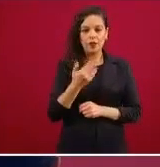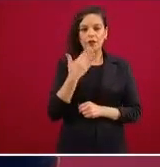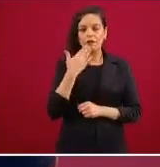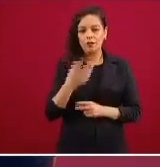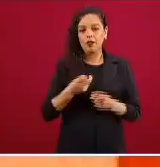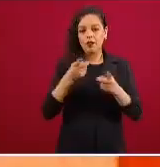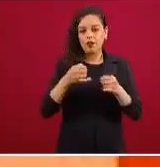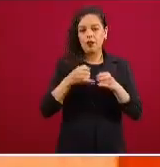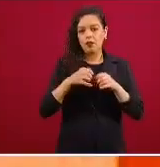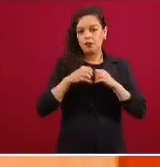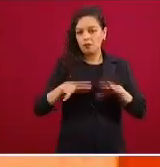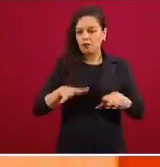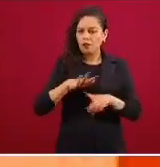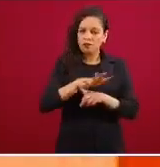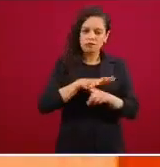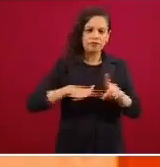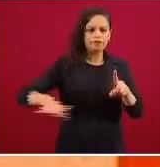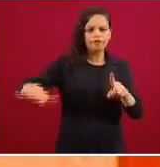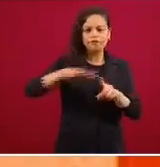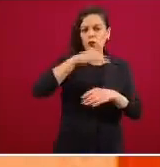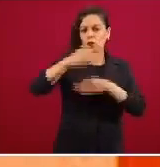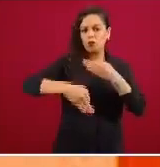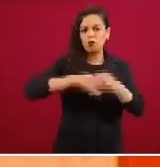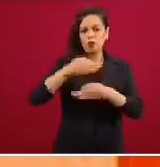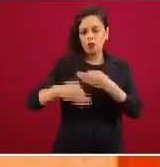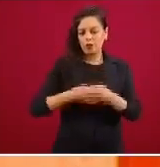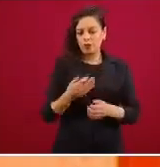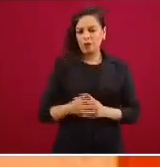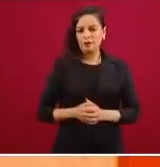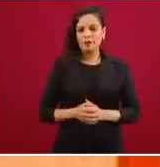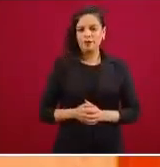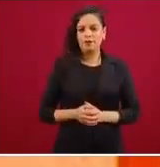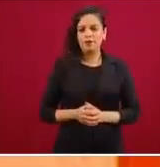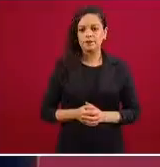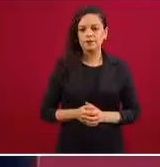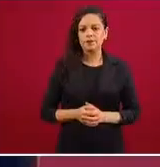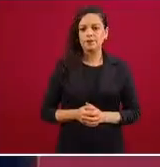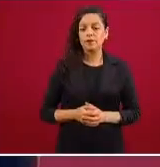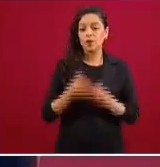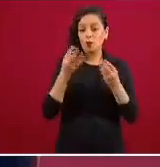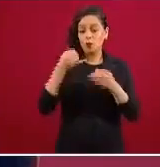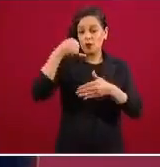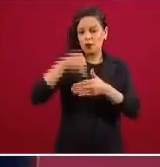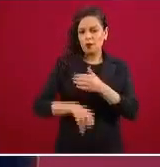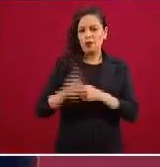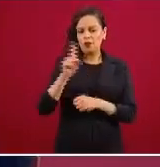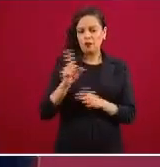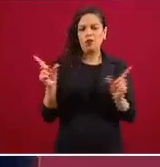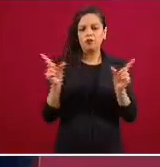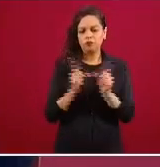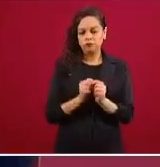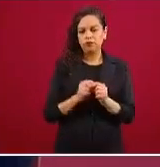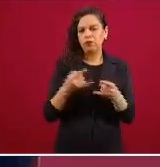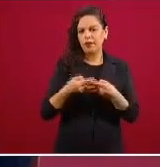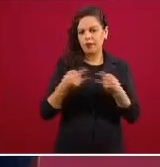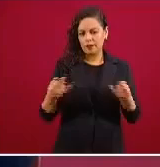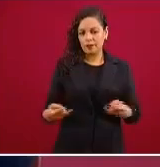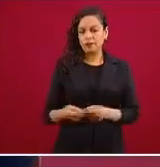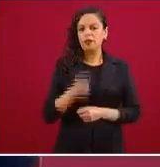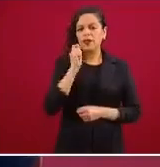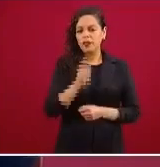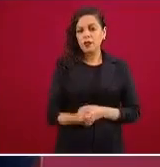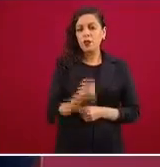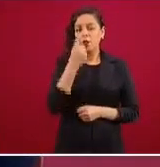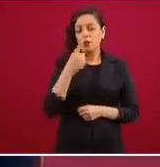cualquier persona en la audiencia esta circunstancia la anécdota no entraré en ningún detalle básicamente se trata de una persona